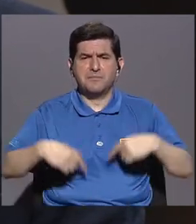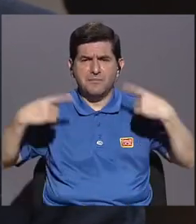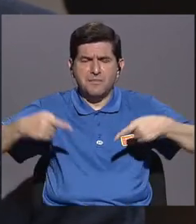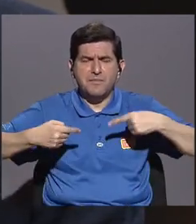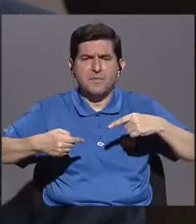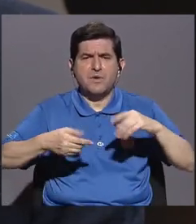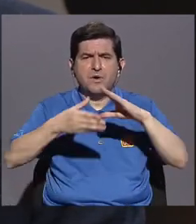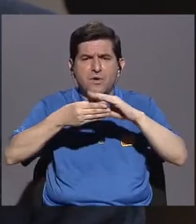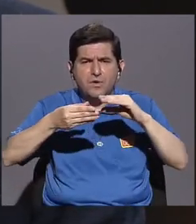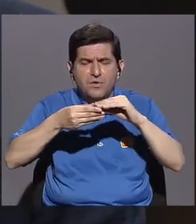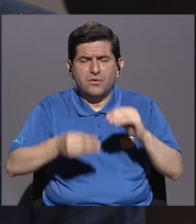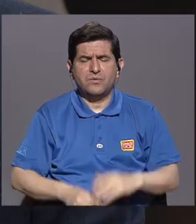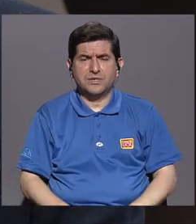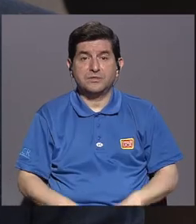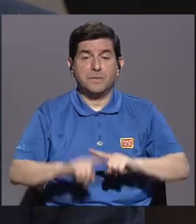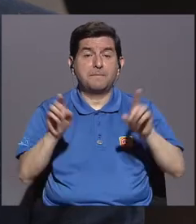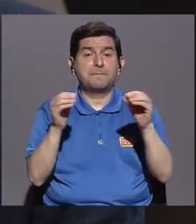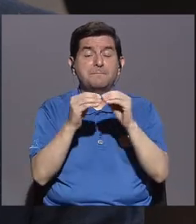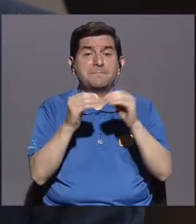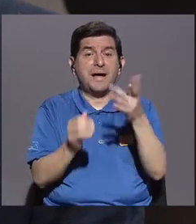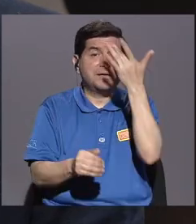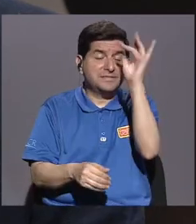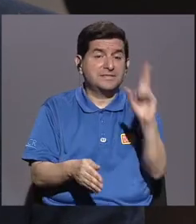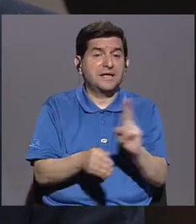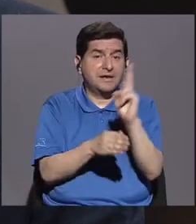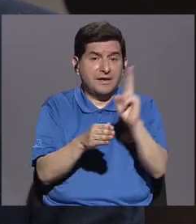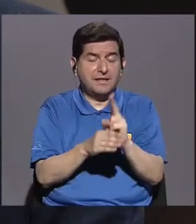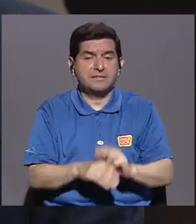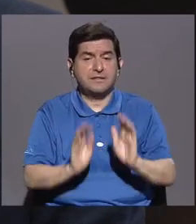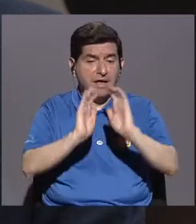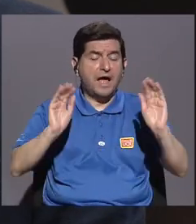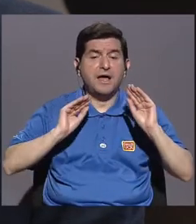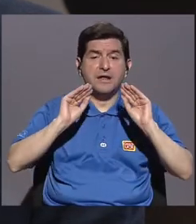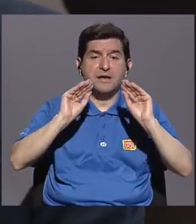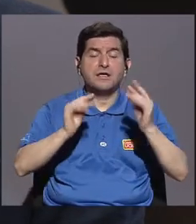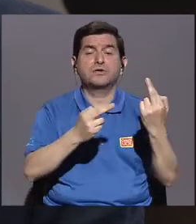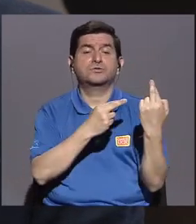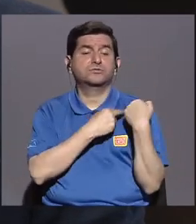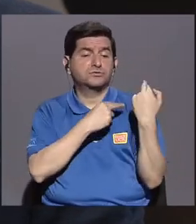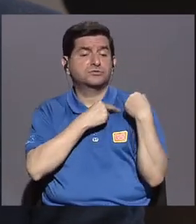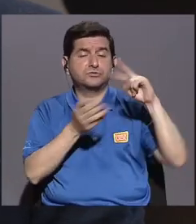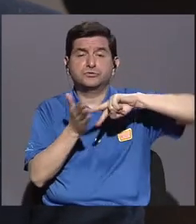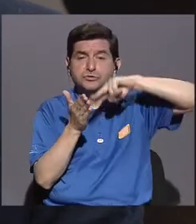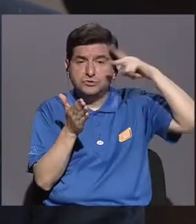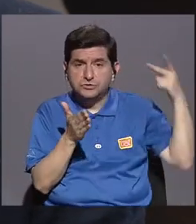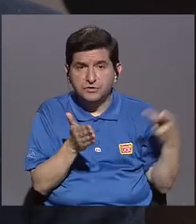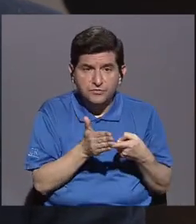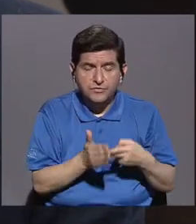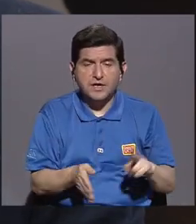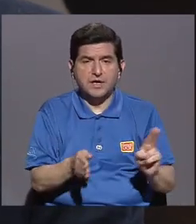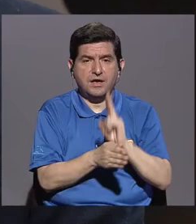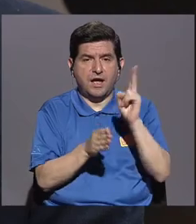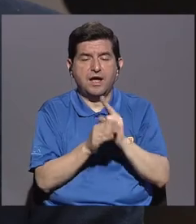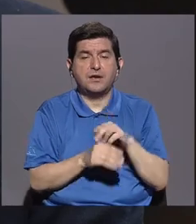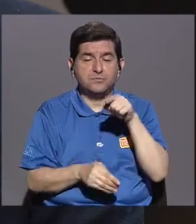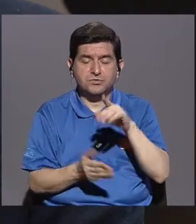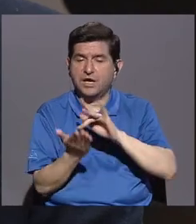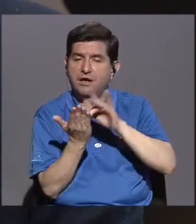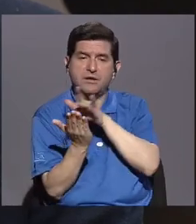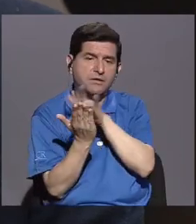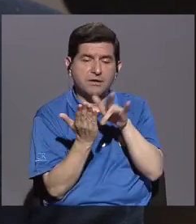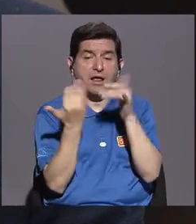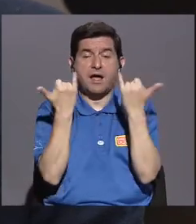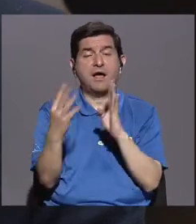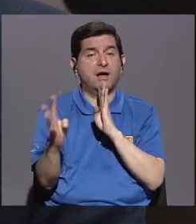también para darle un uso más inteligente y enseñarle a los niños y a las niñas la responsabilidad que también tienen cuando usan un aparato de estos.